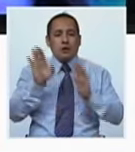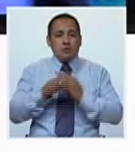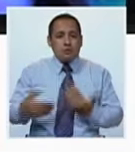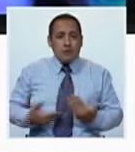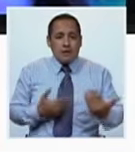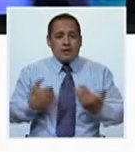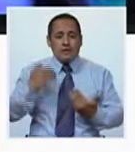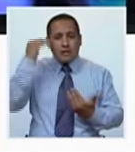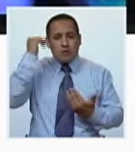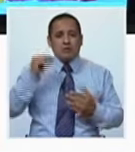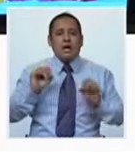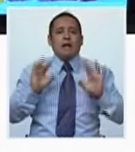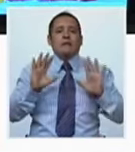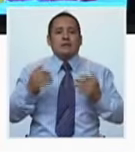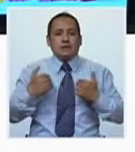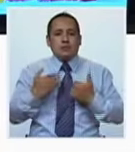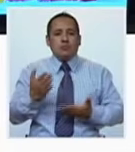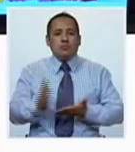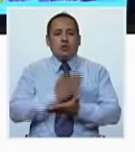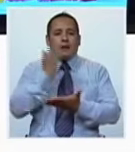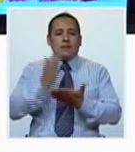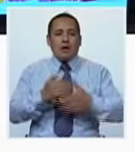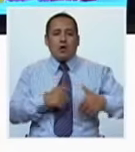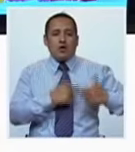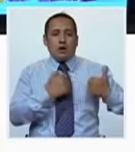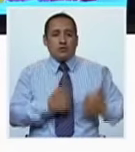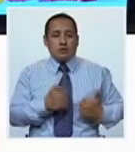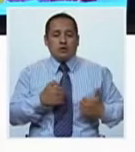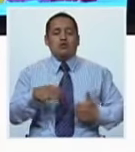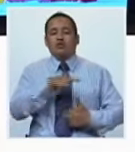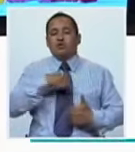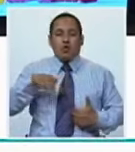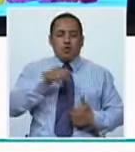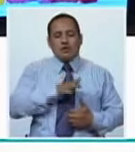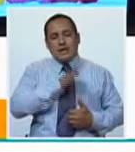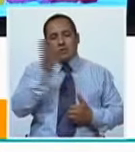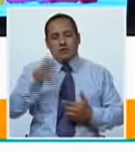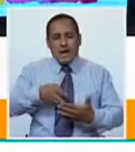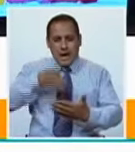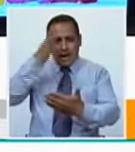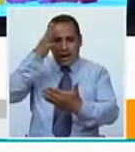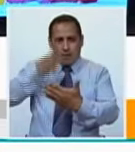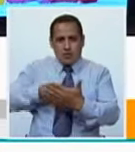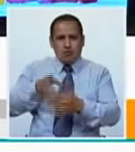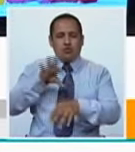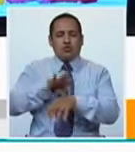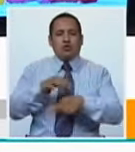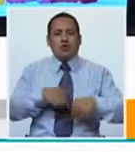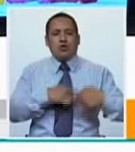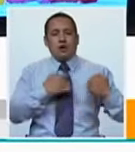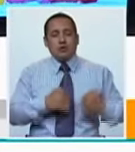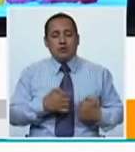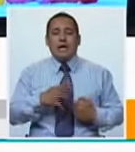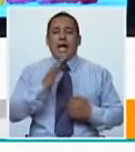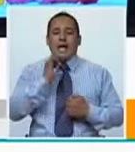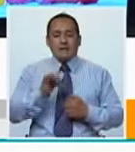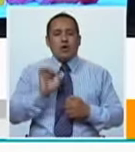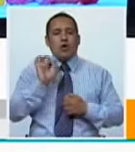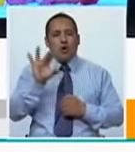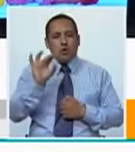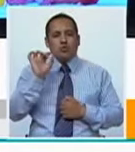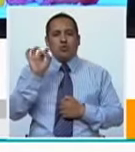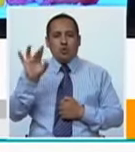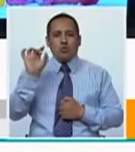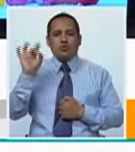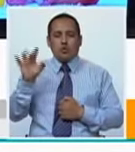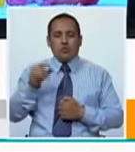bebés con síndrome de Down pueden tener un problema de corazón. Entonces, todos tienen que pasar por una evaluación cardiológica. Y así, con otro